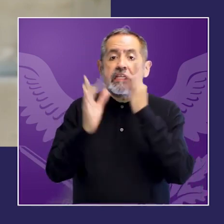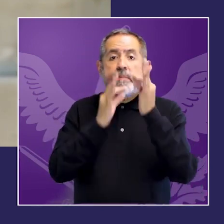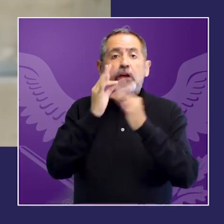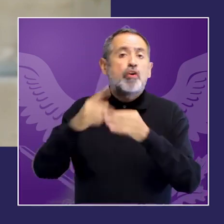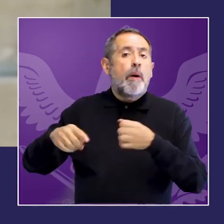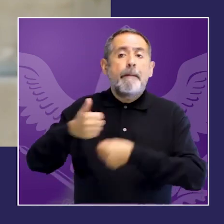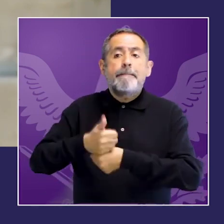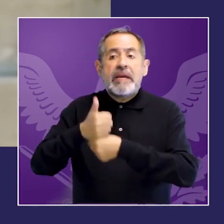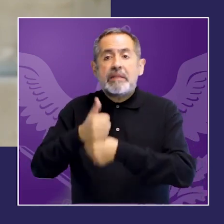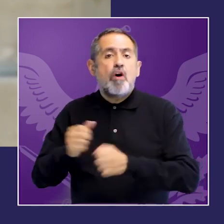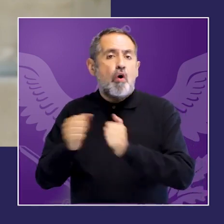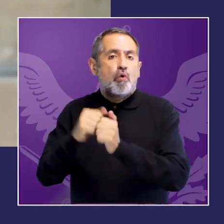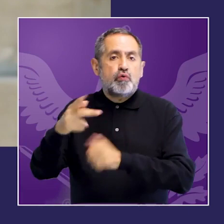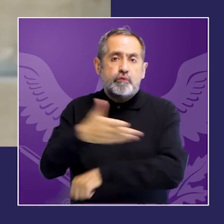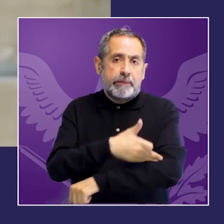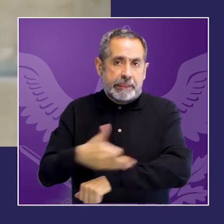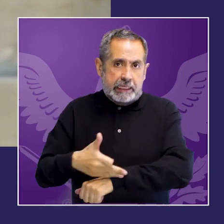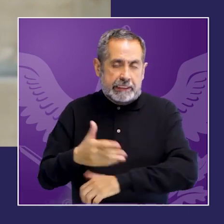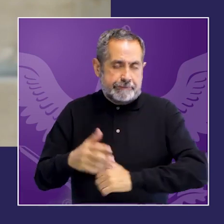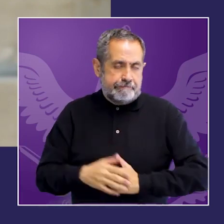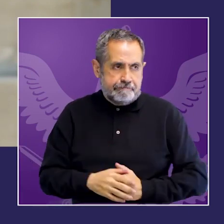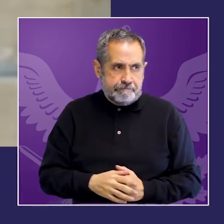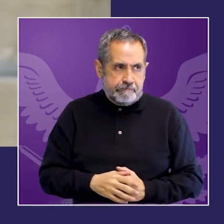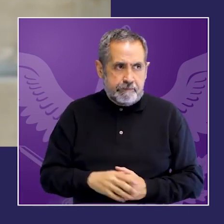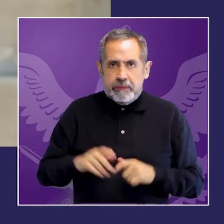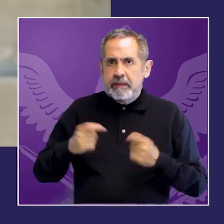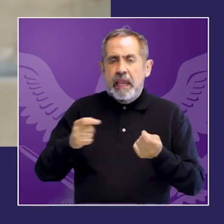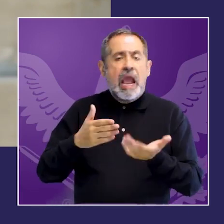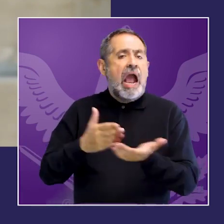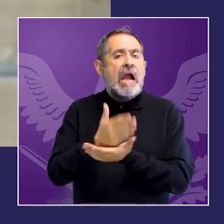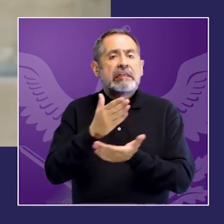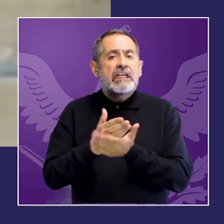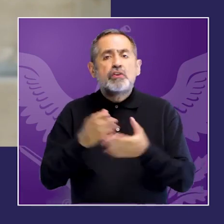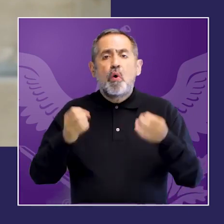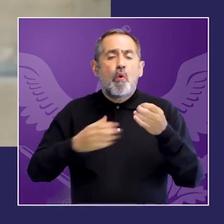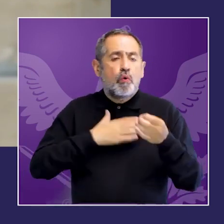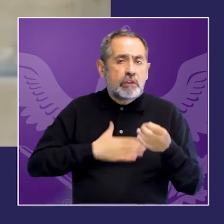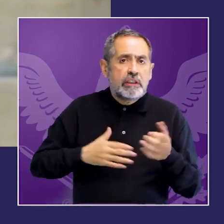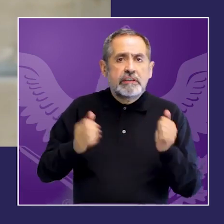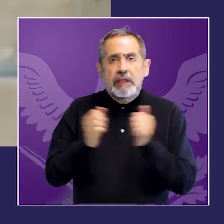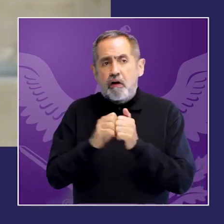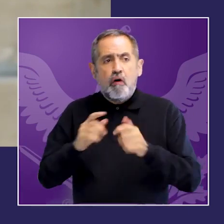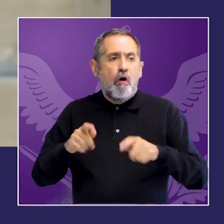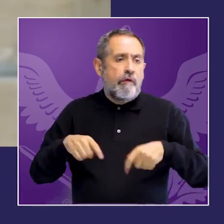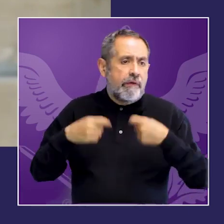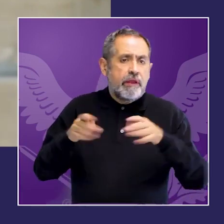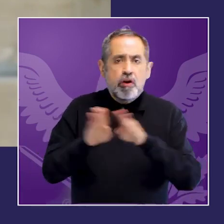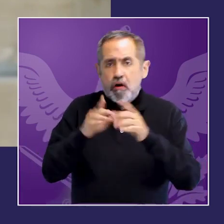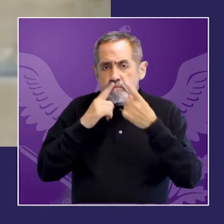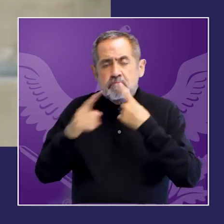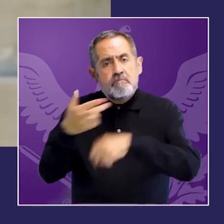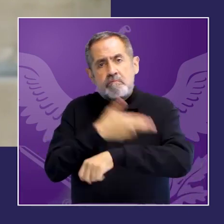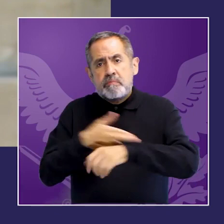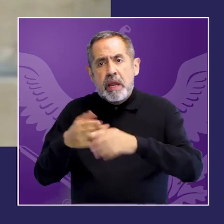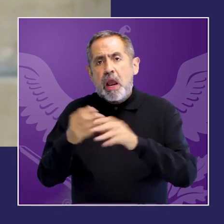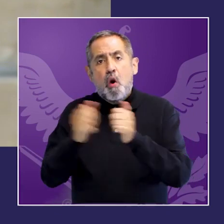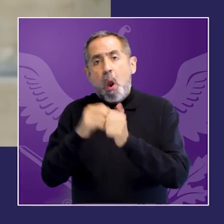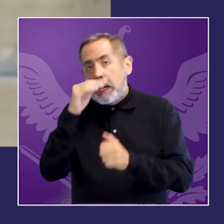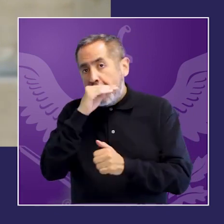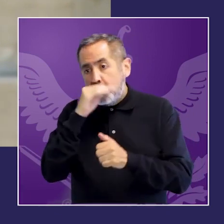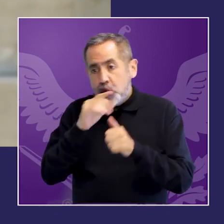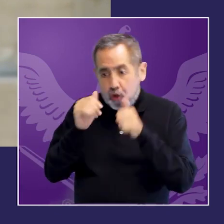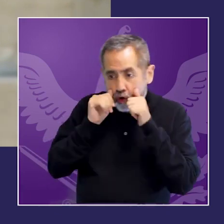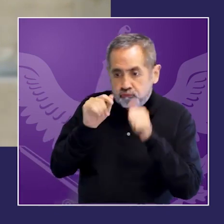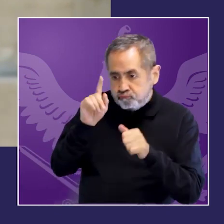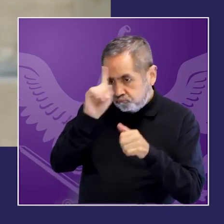través de patrocinio jurídico gratuito para las víctimas sobrevivientes y sus familias de modo que se puedan constituir como